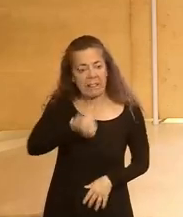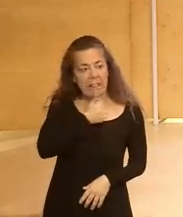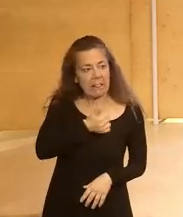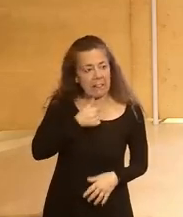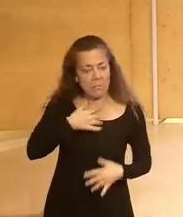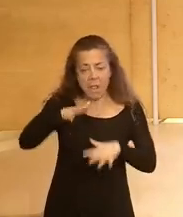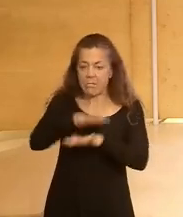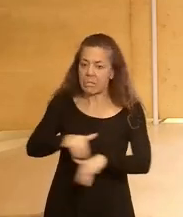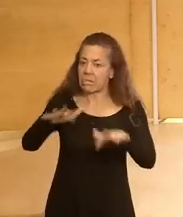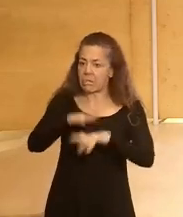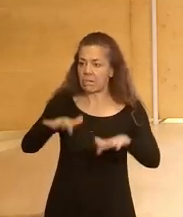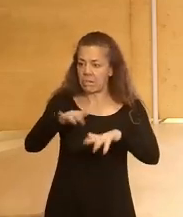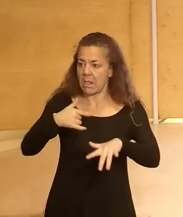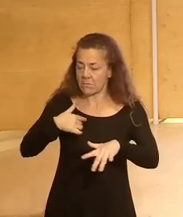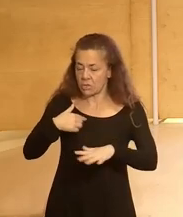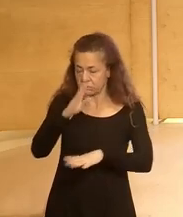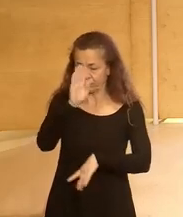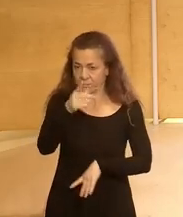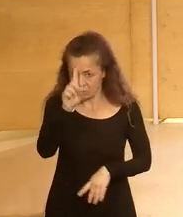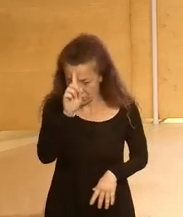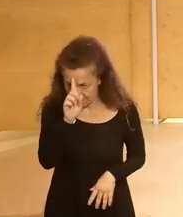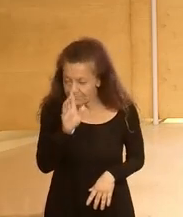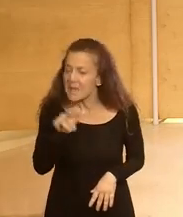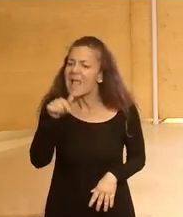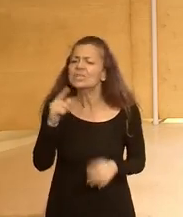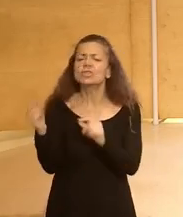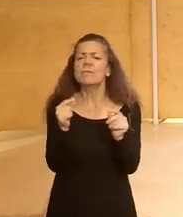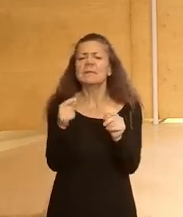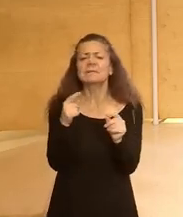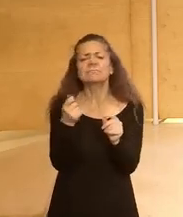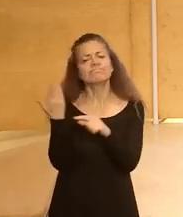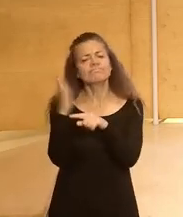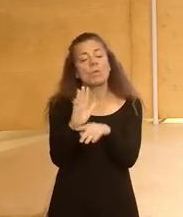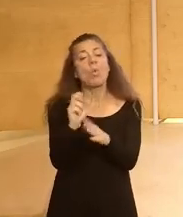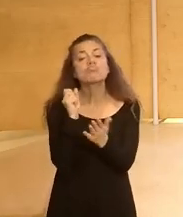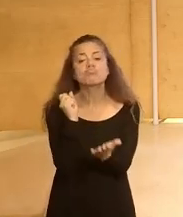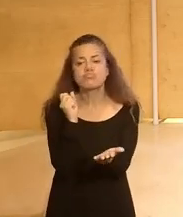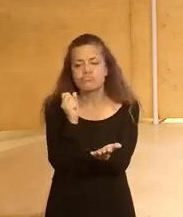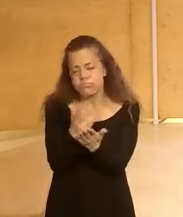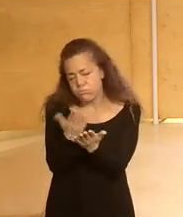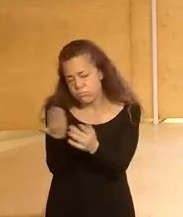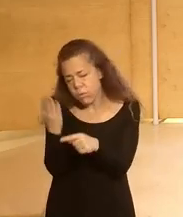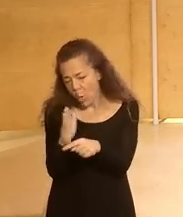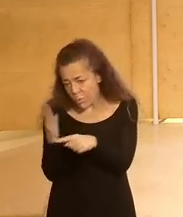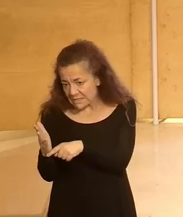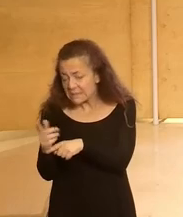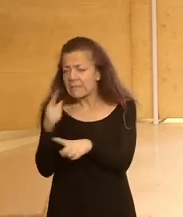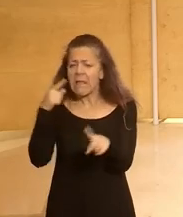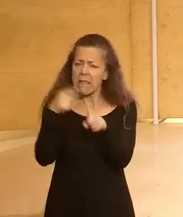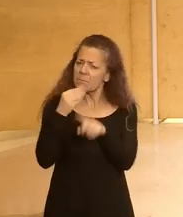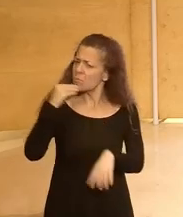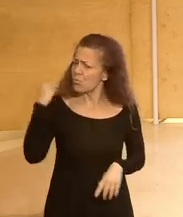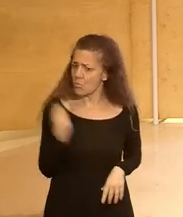viento sin dirección y yo creo que todos estos debates van a llevar a propuestas y a conclusiones que pueden ser muy útiles